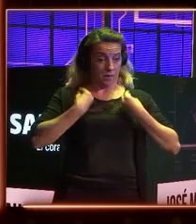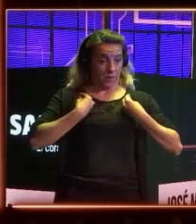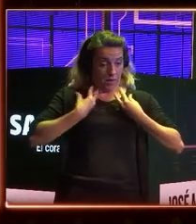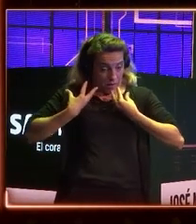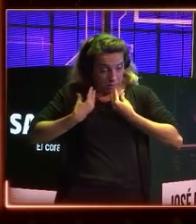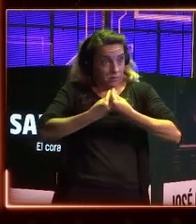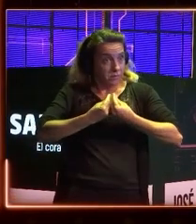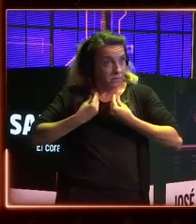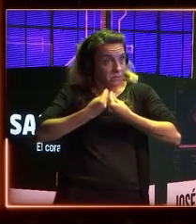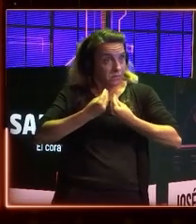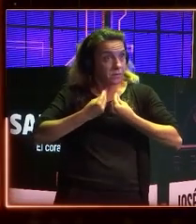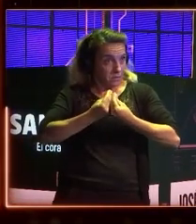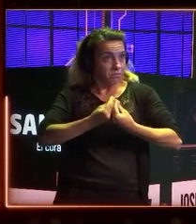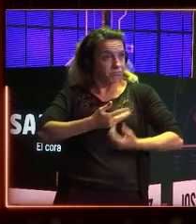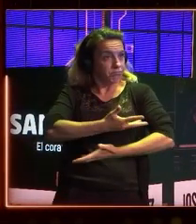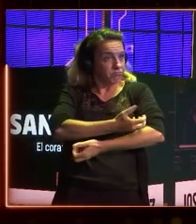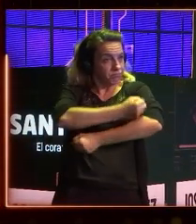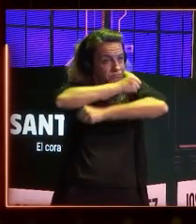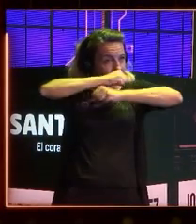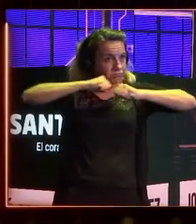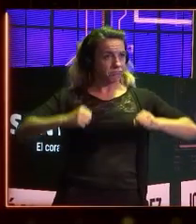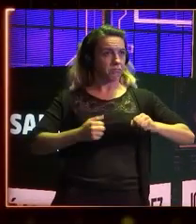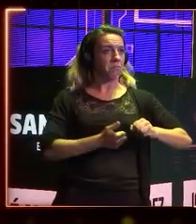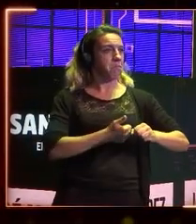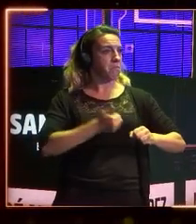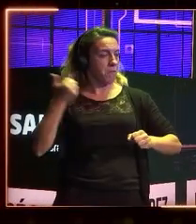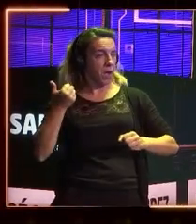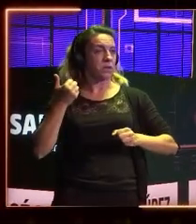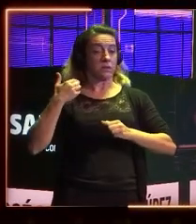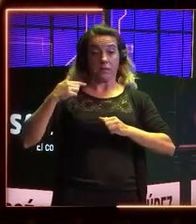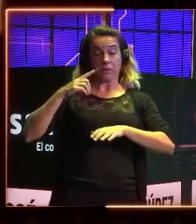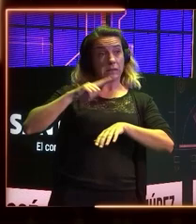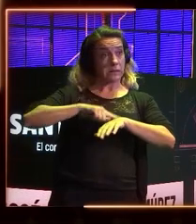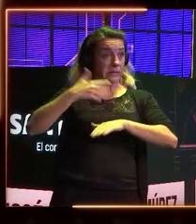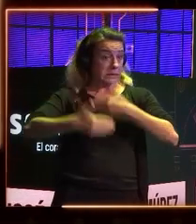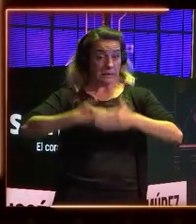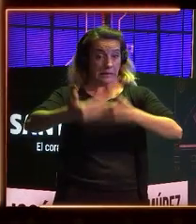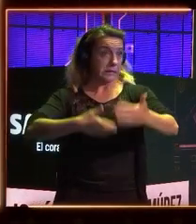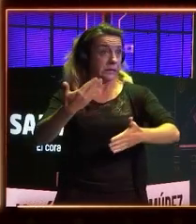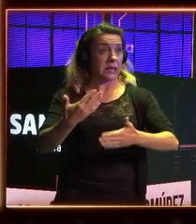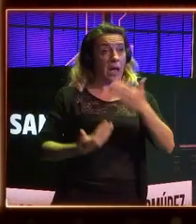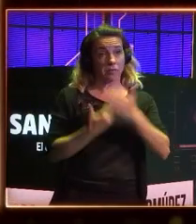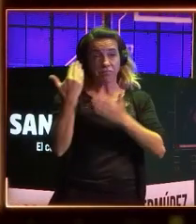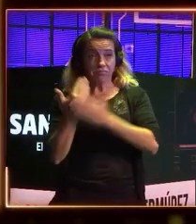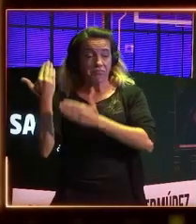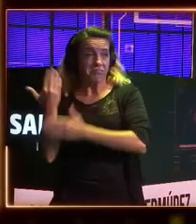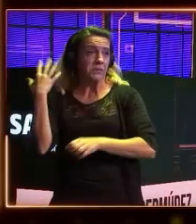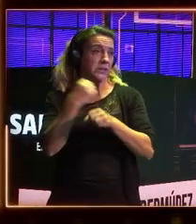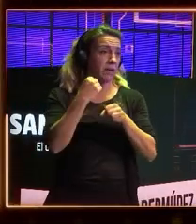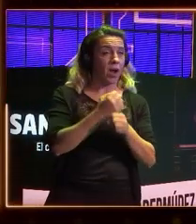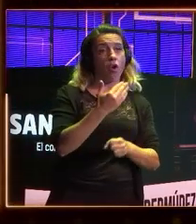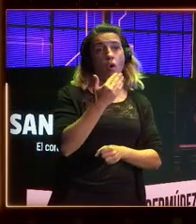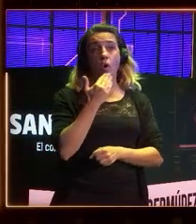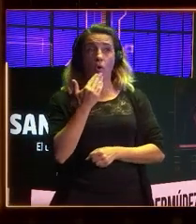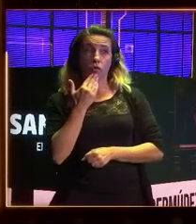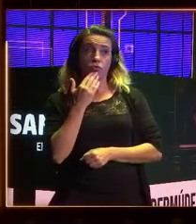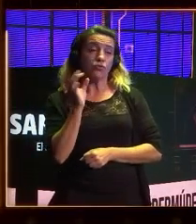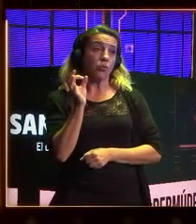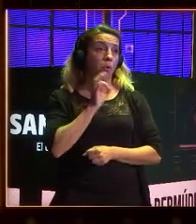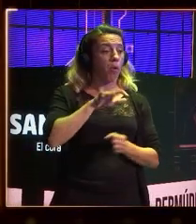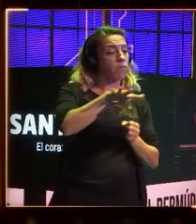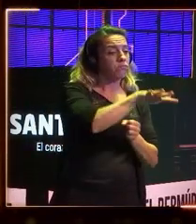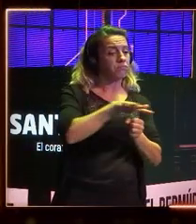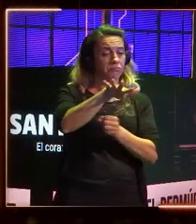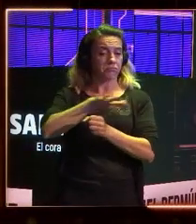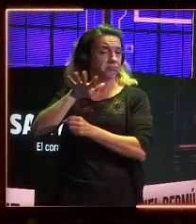vez más peso en ellas, en nuestro día a día, en nuestro trabajo, en nuestro ocio o en cualquiera de